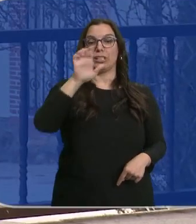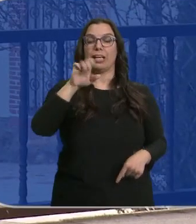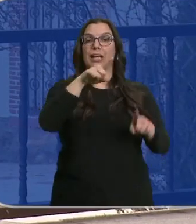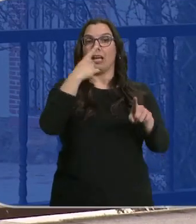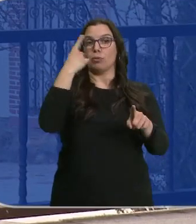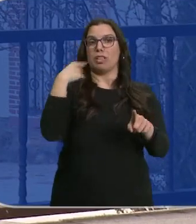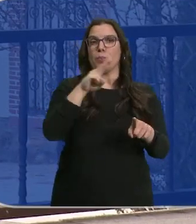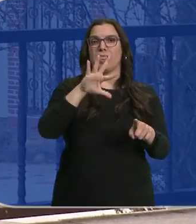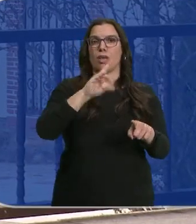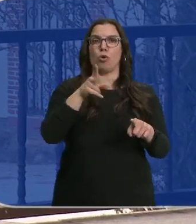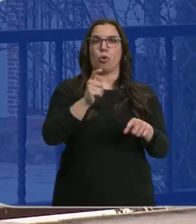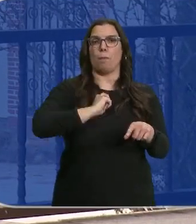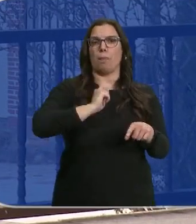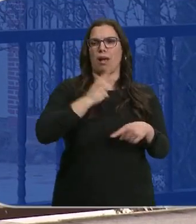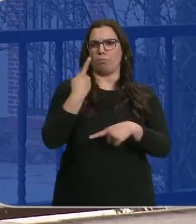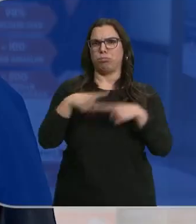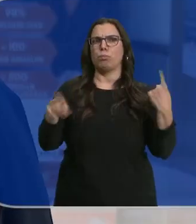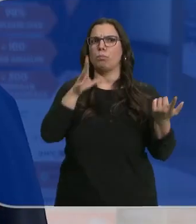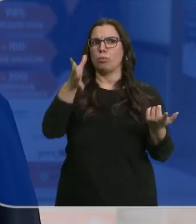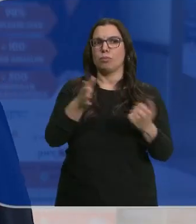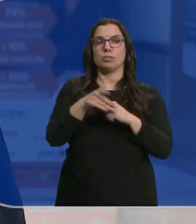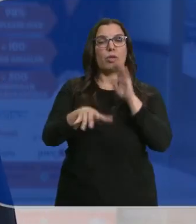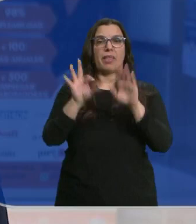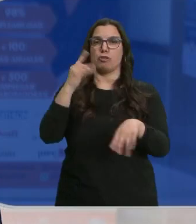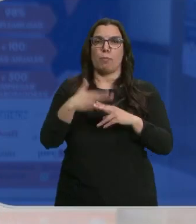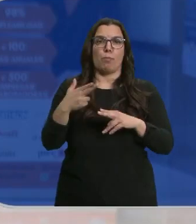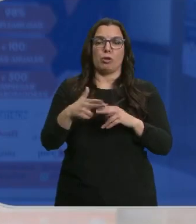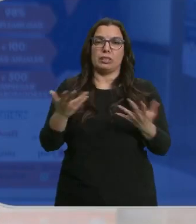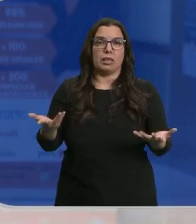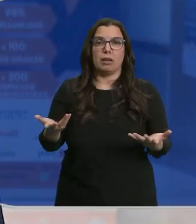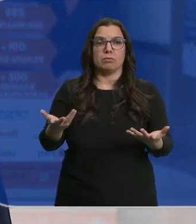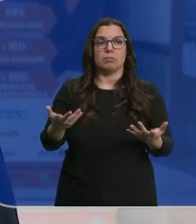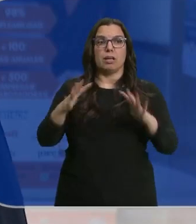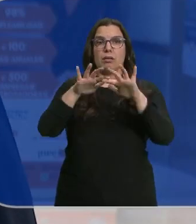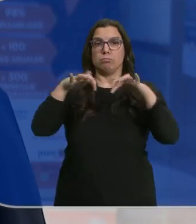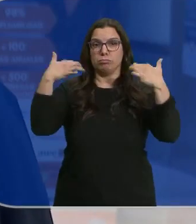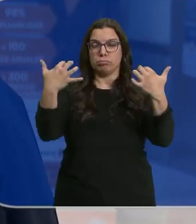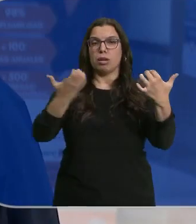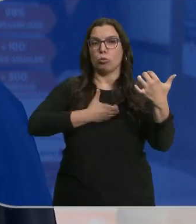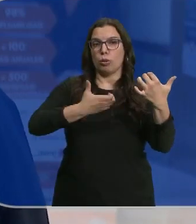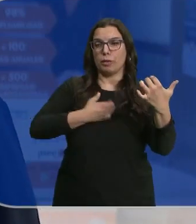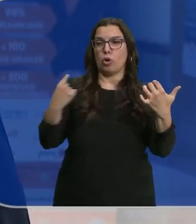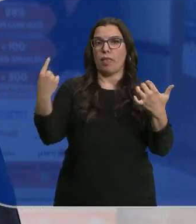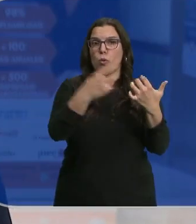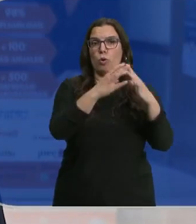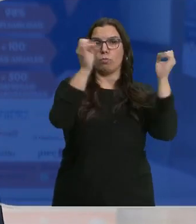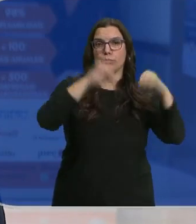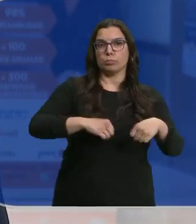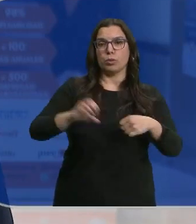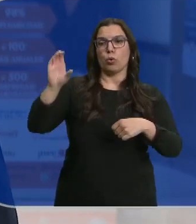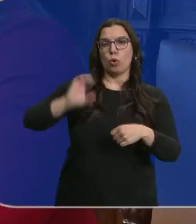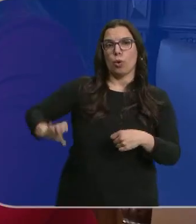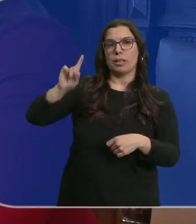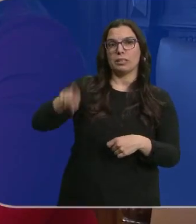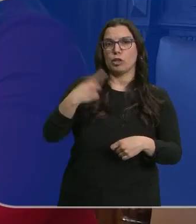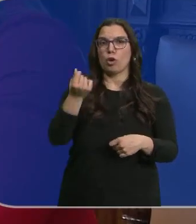pasado 25 euros. ¿Por qué tanta diferencia? Es una decisión política que determina al pleno, en el caso de cada corporación, si se cobra o no